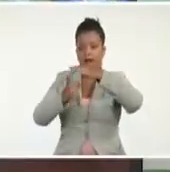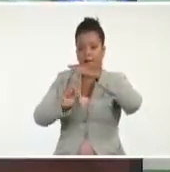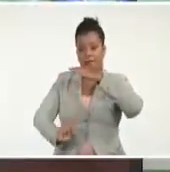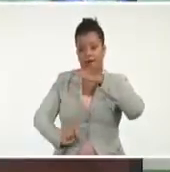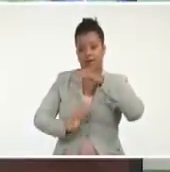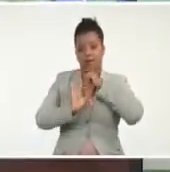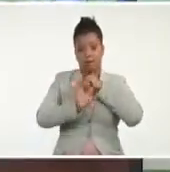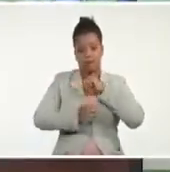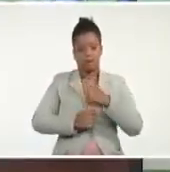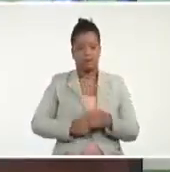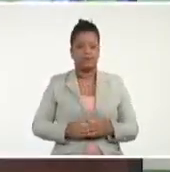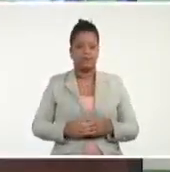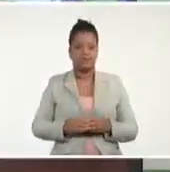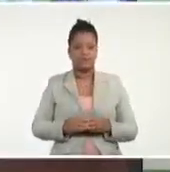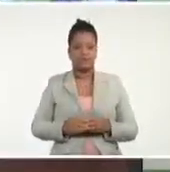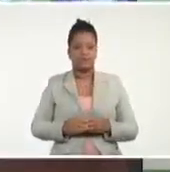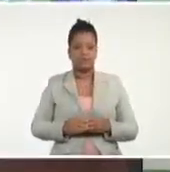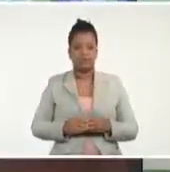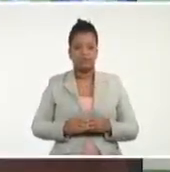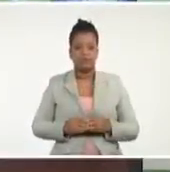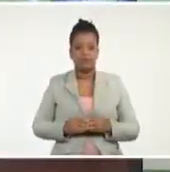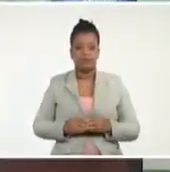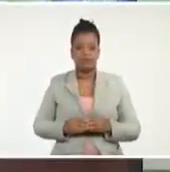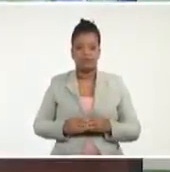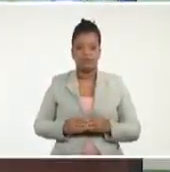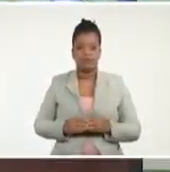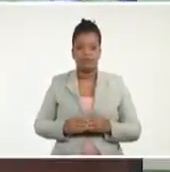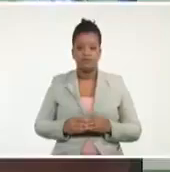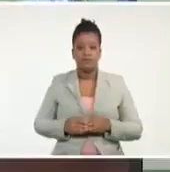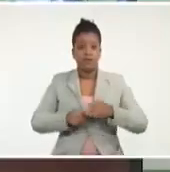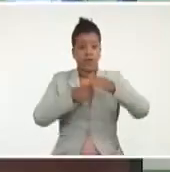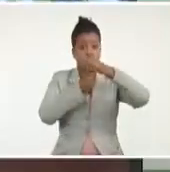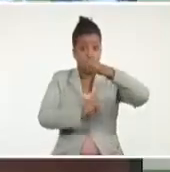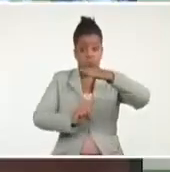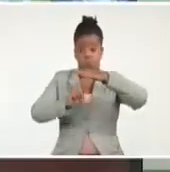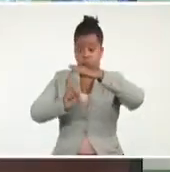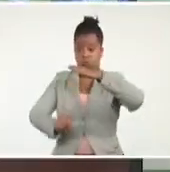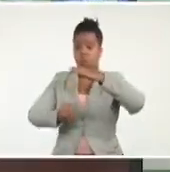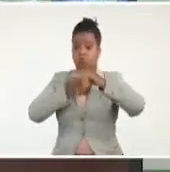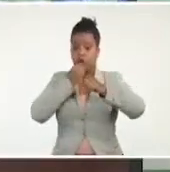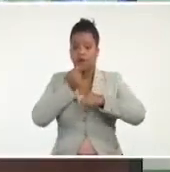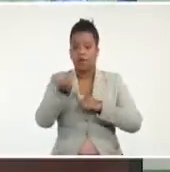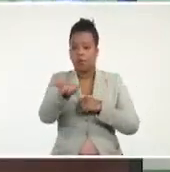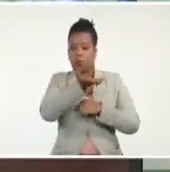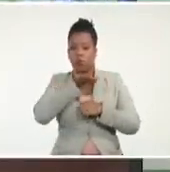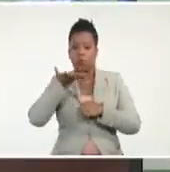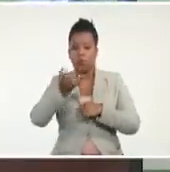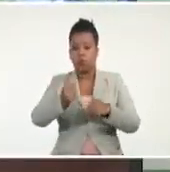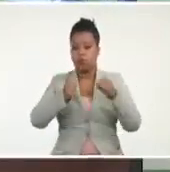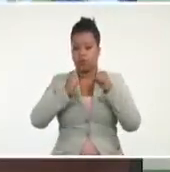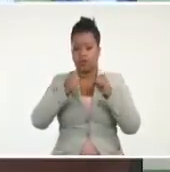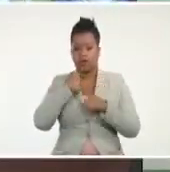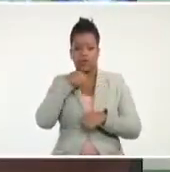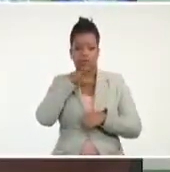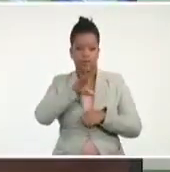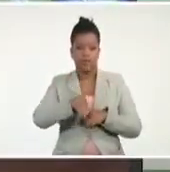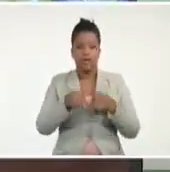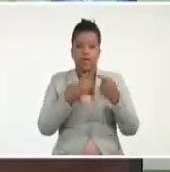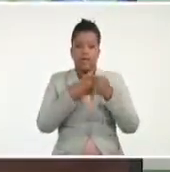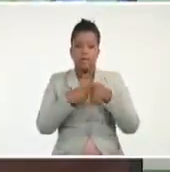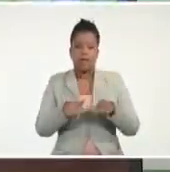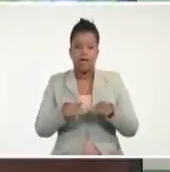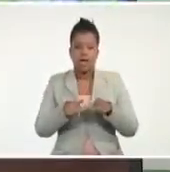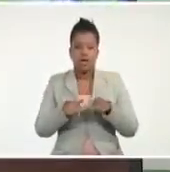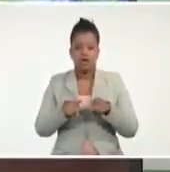asociado a las áreas de tormentas eléctricas puede haber vientos más fuertes que los que he mencionado, pero en forma local